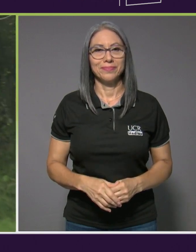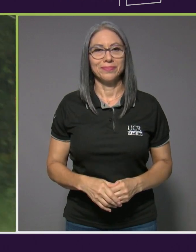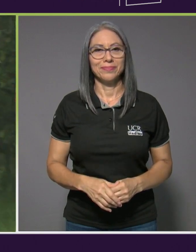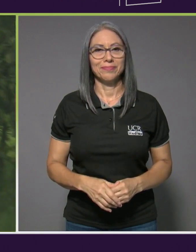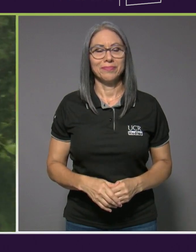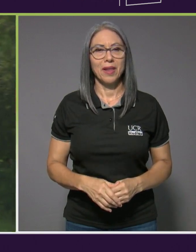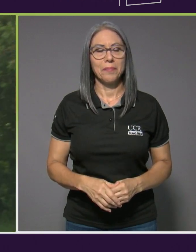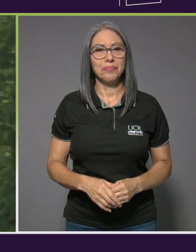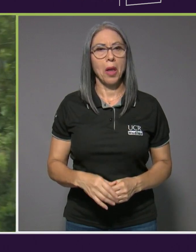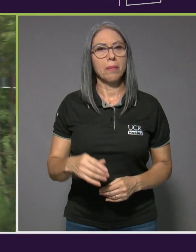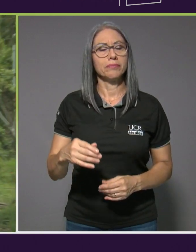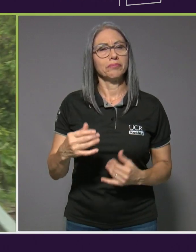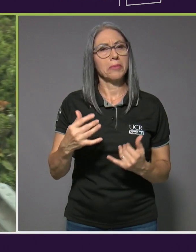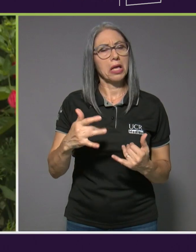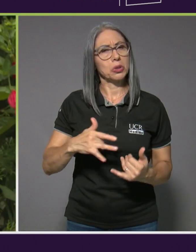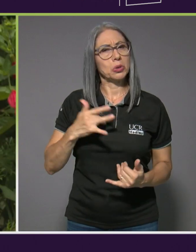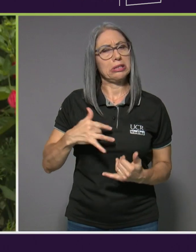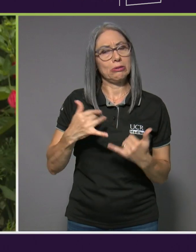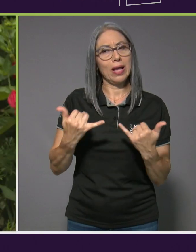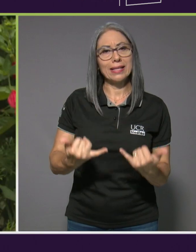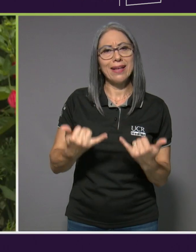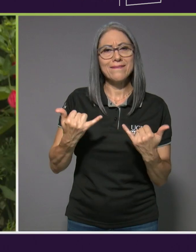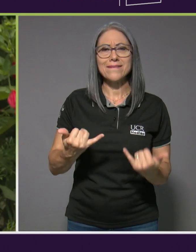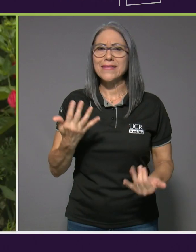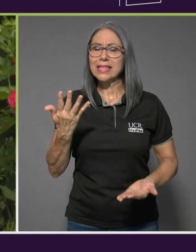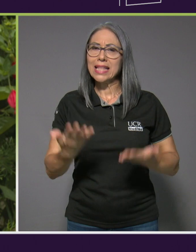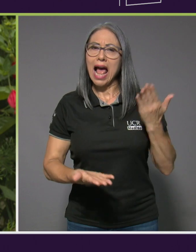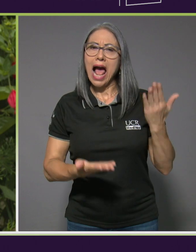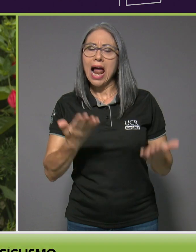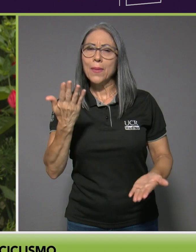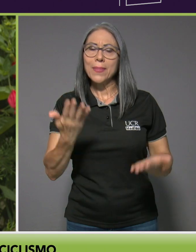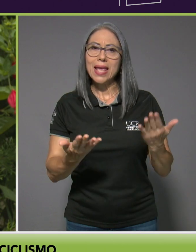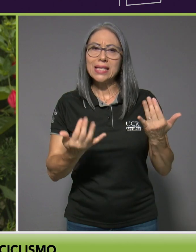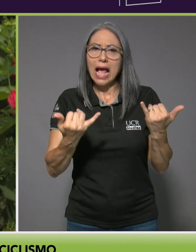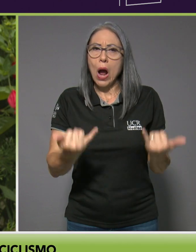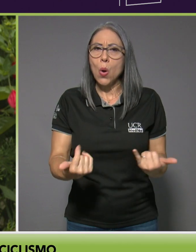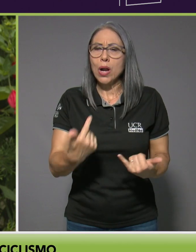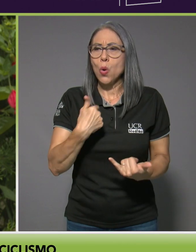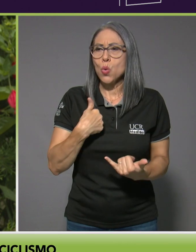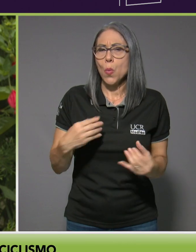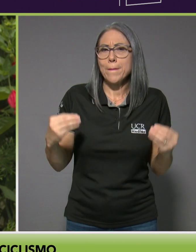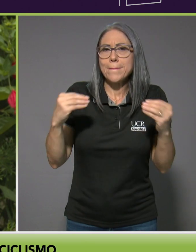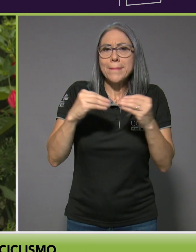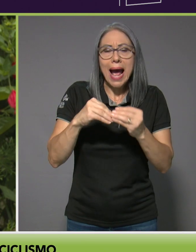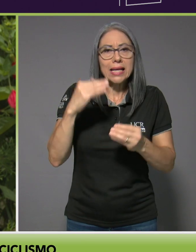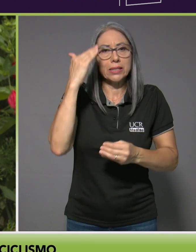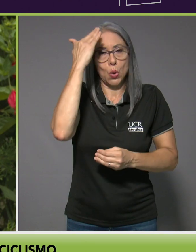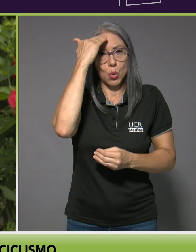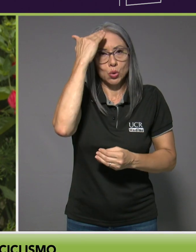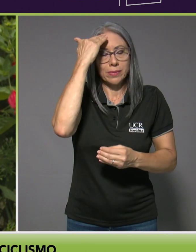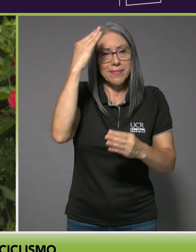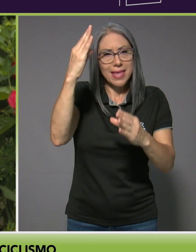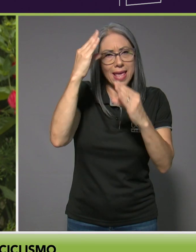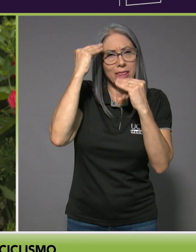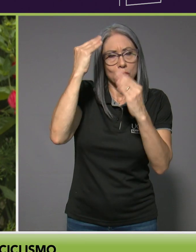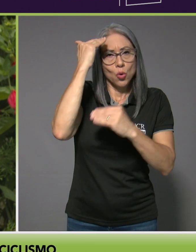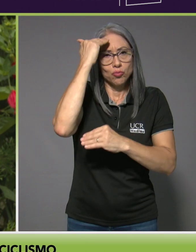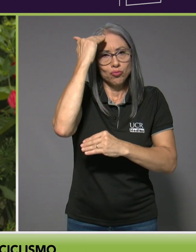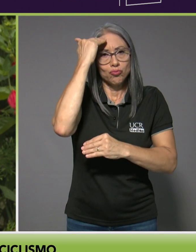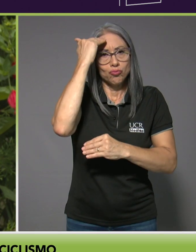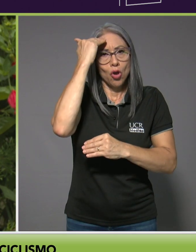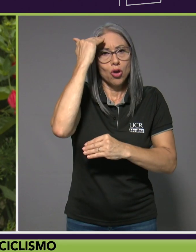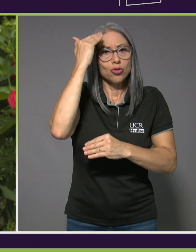Siento que esta vez, tal vez uno ya viene con un poquito más de conocimiento con respecto a los